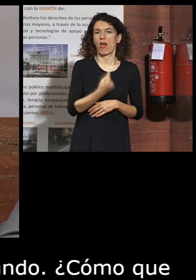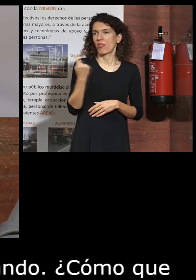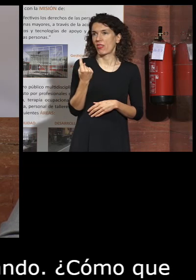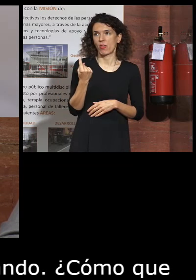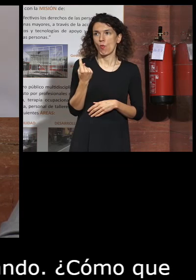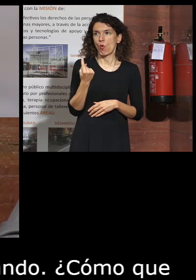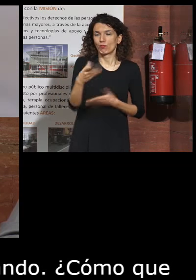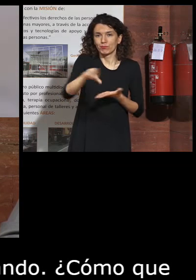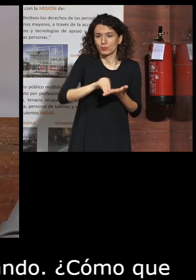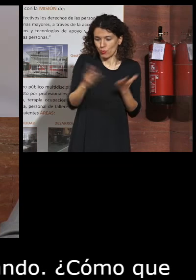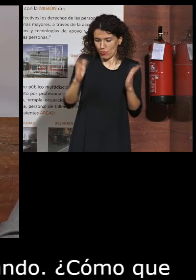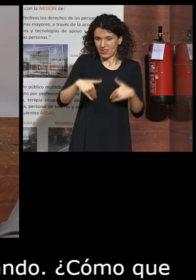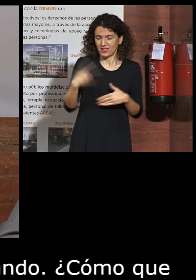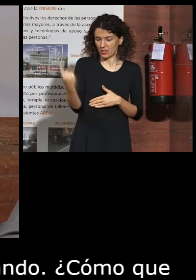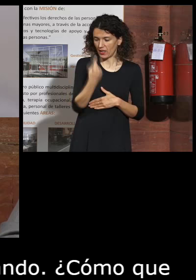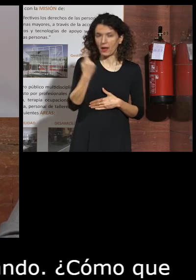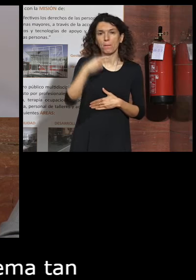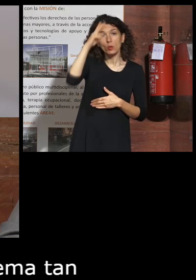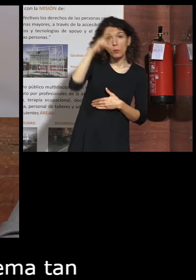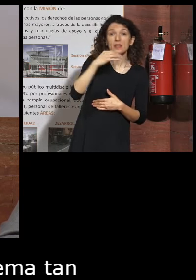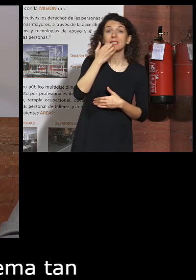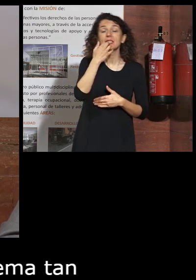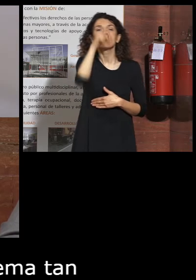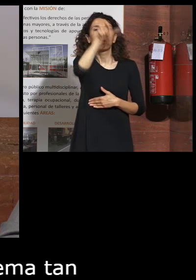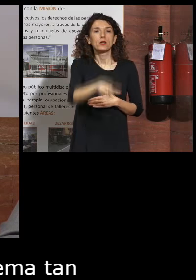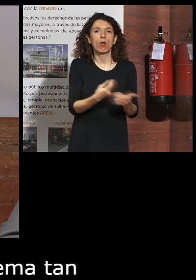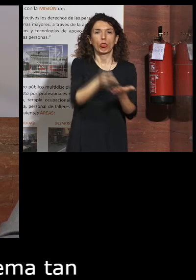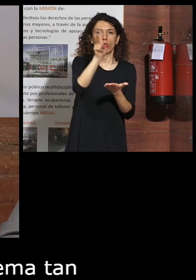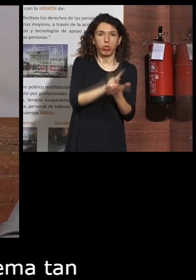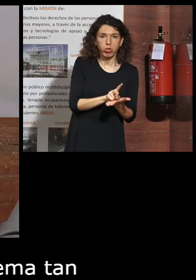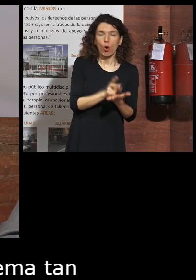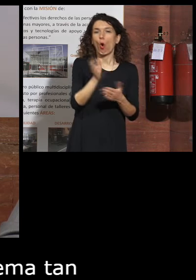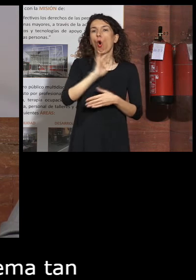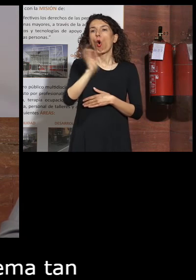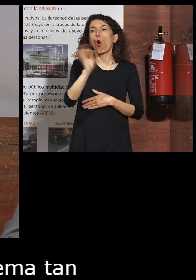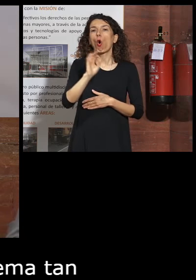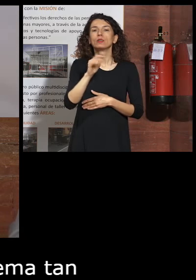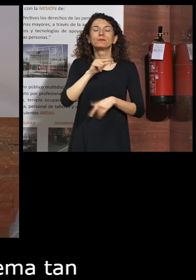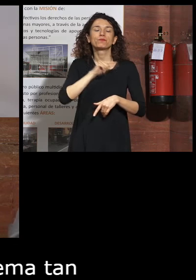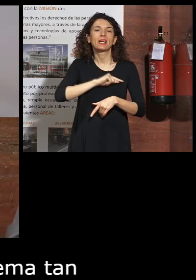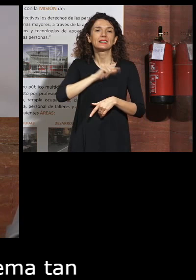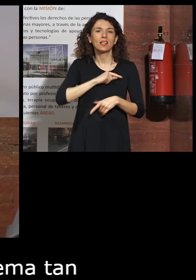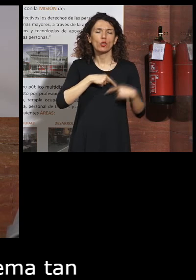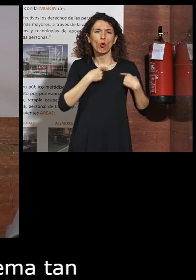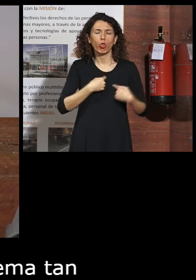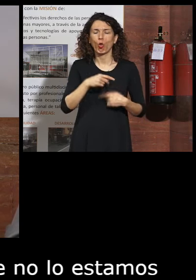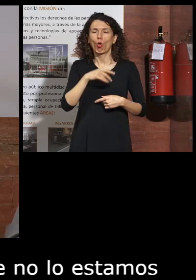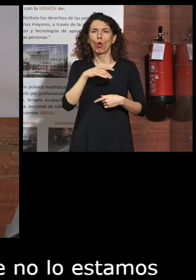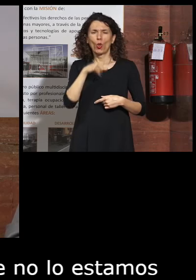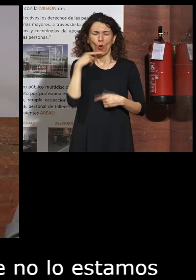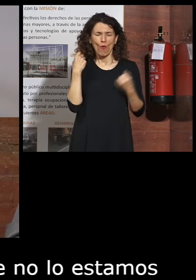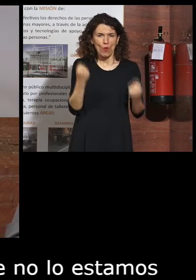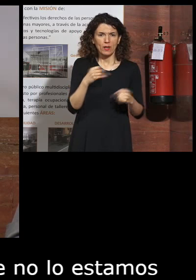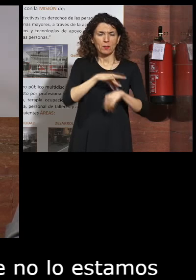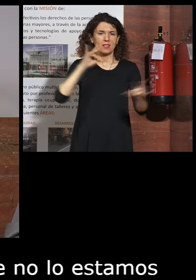en cuenta no hay que preocuparse únicamente por si alguien se cae o por si alguien siente que tiene un dolor en el corazón y hay que llamar al médico